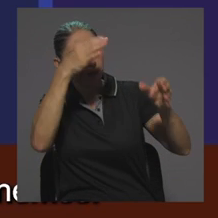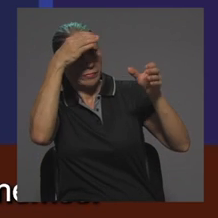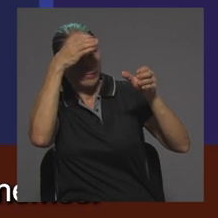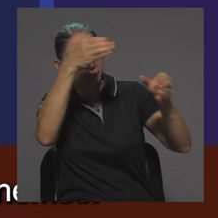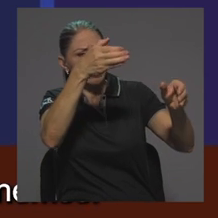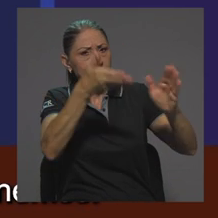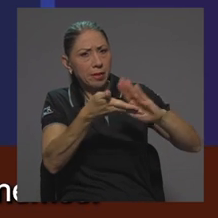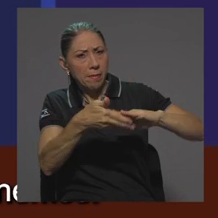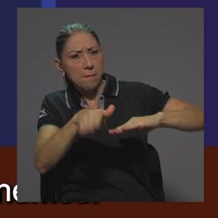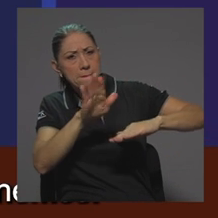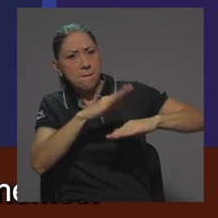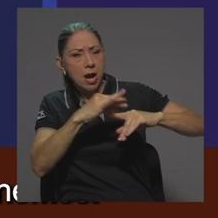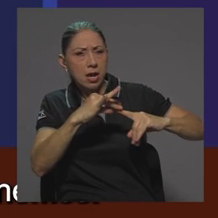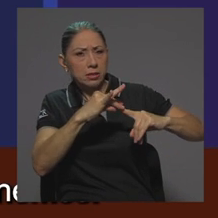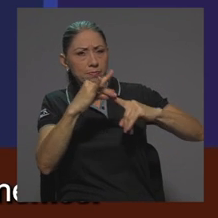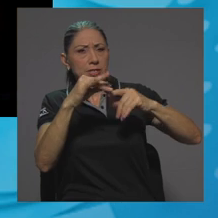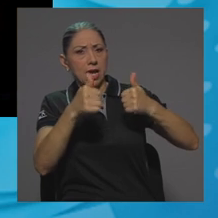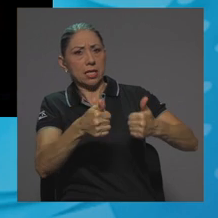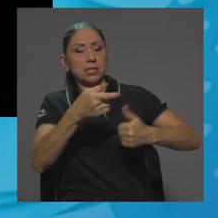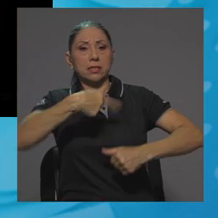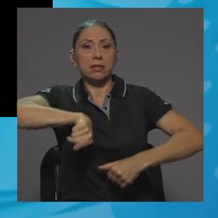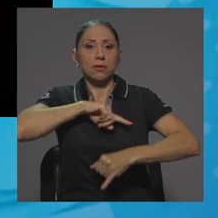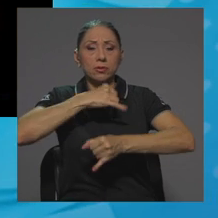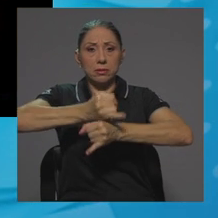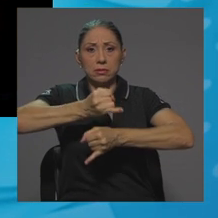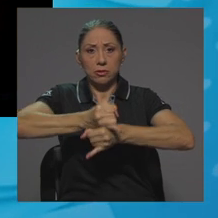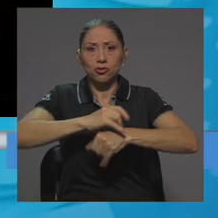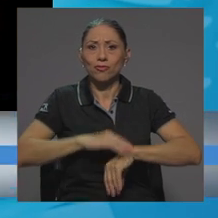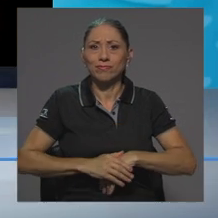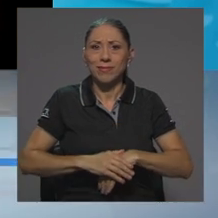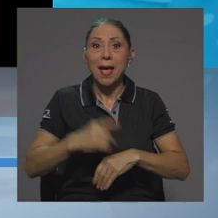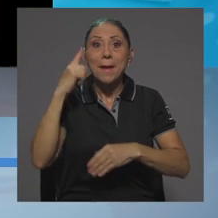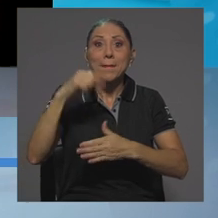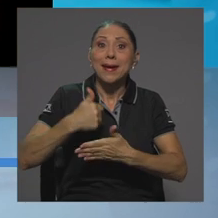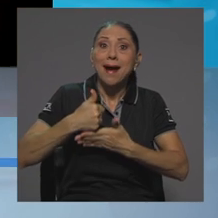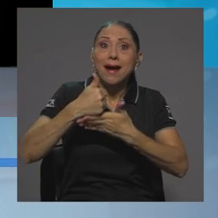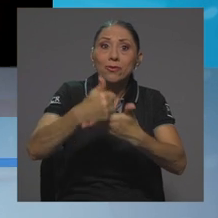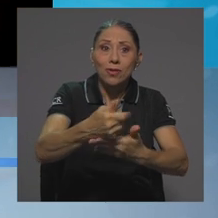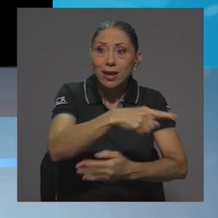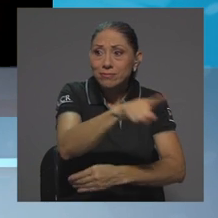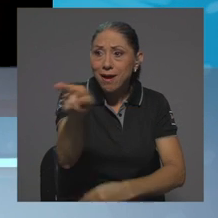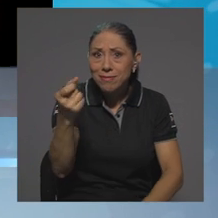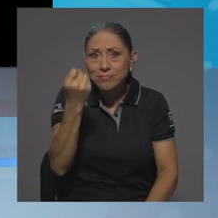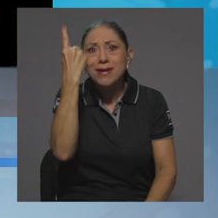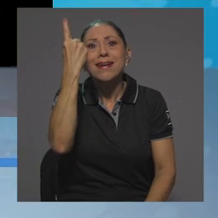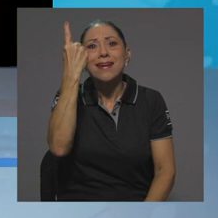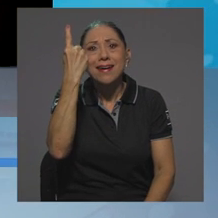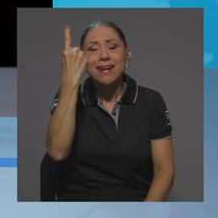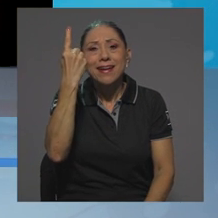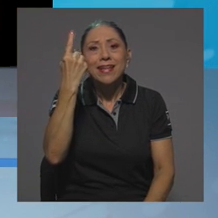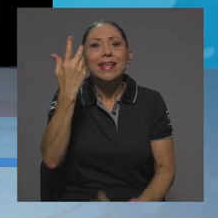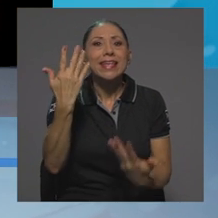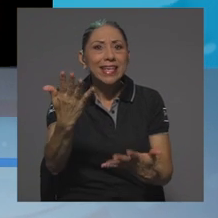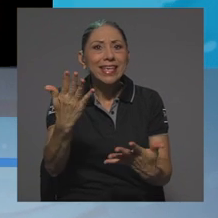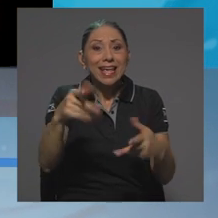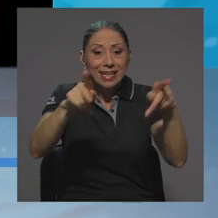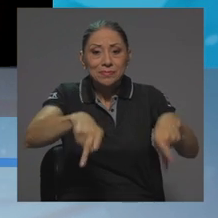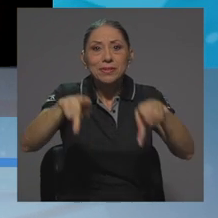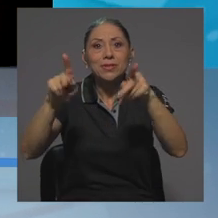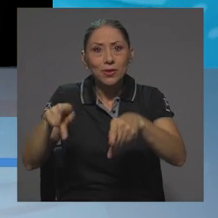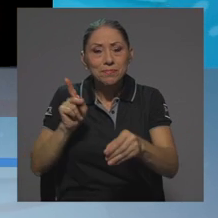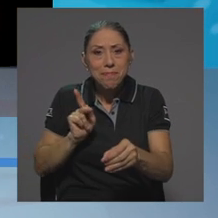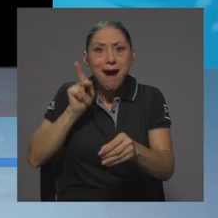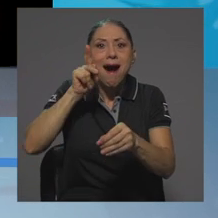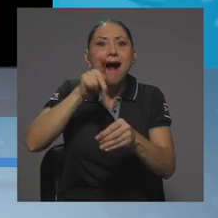de nuestra institución para contribuir a la comprensión y participación de la